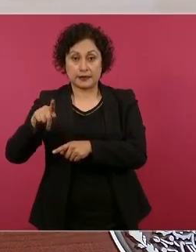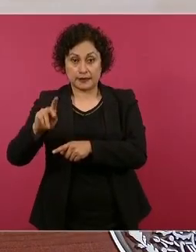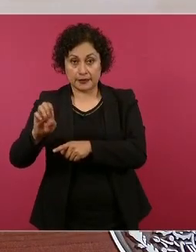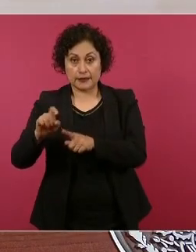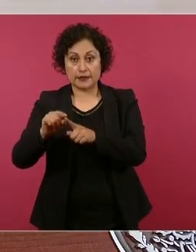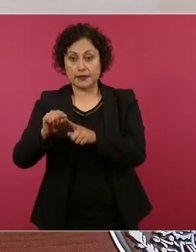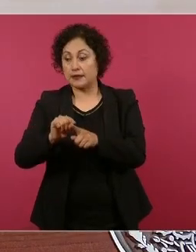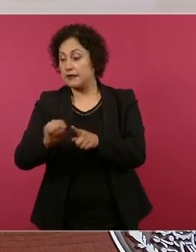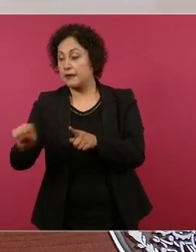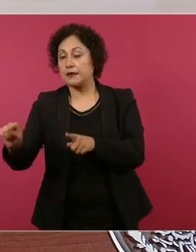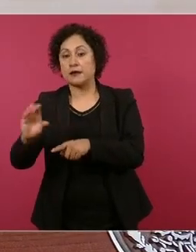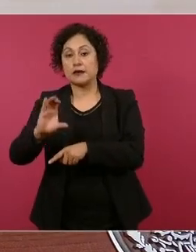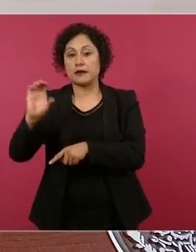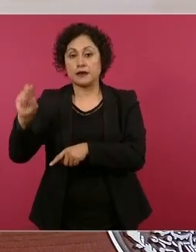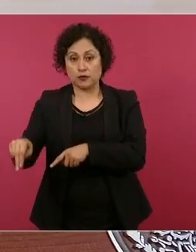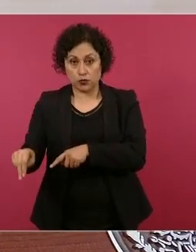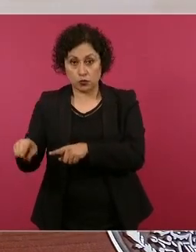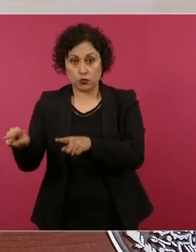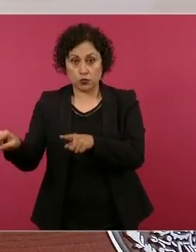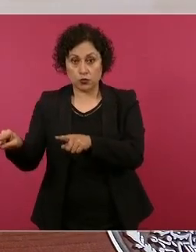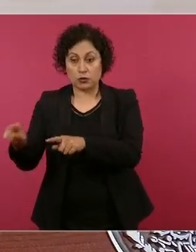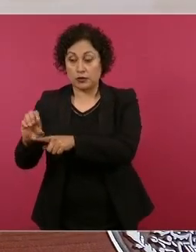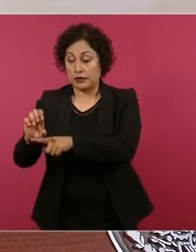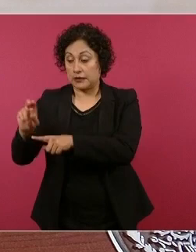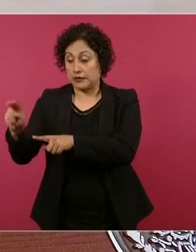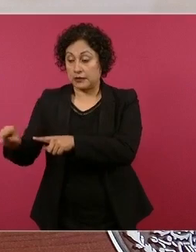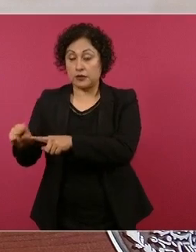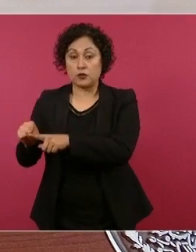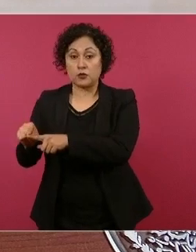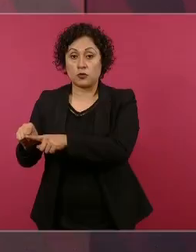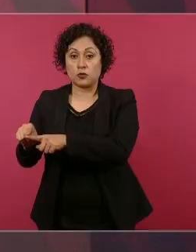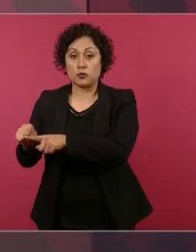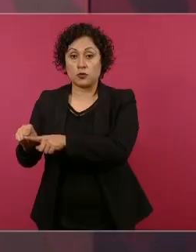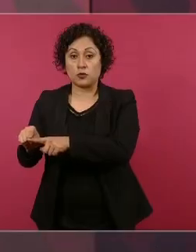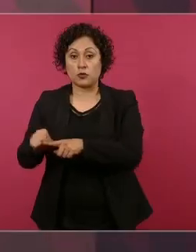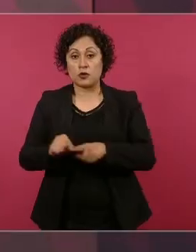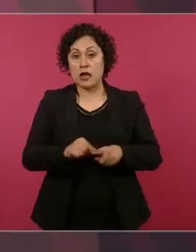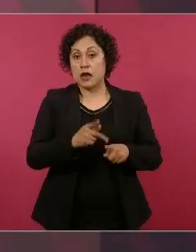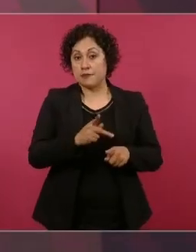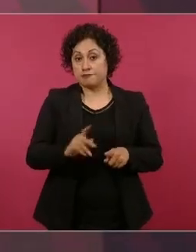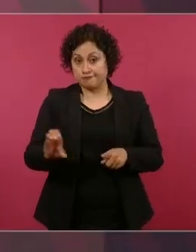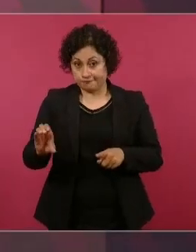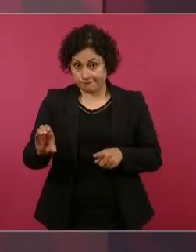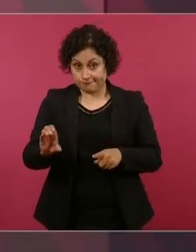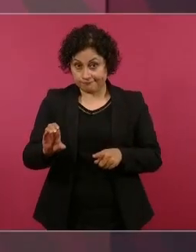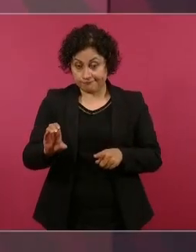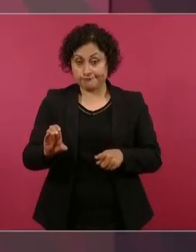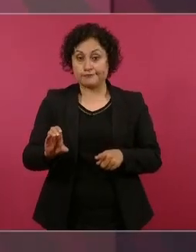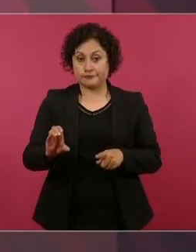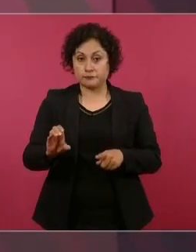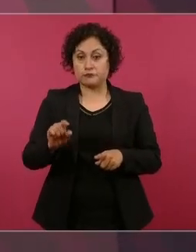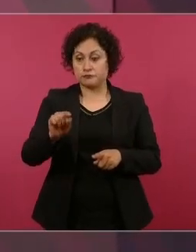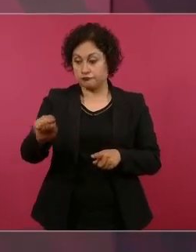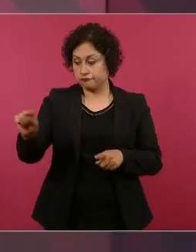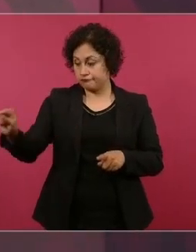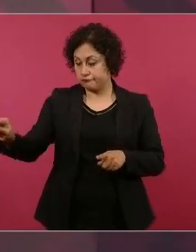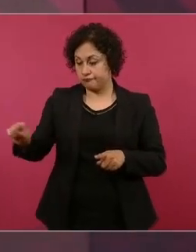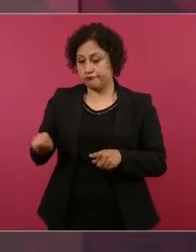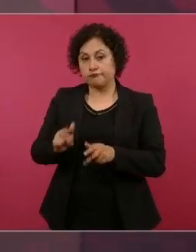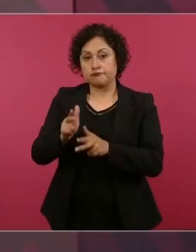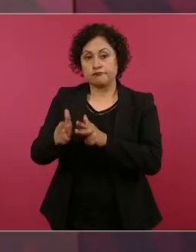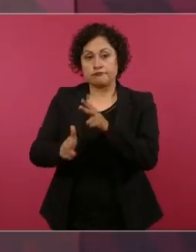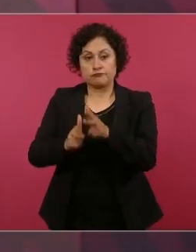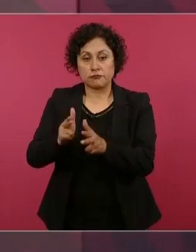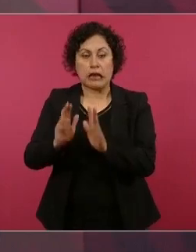Cancún y de Cancún a Playa del Carmen. Ya estamos hablando como